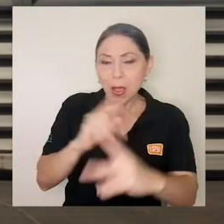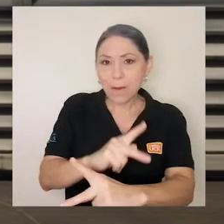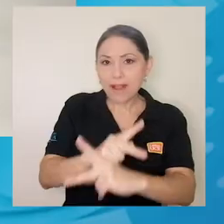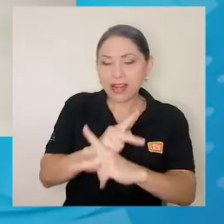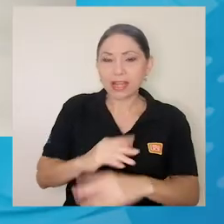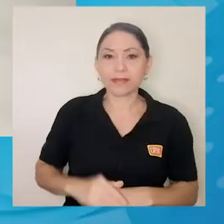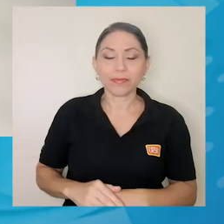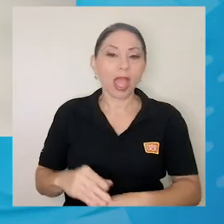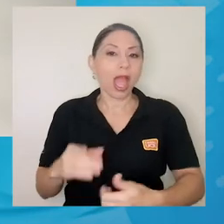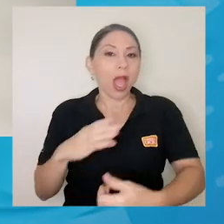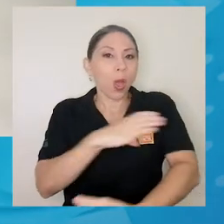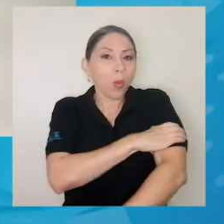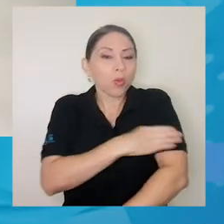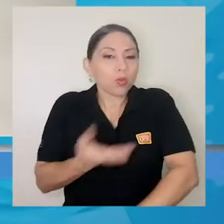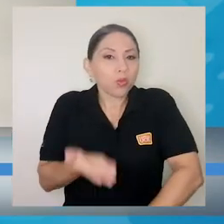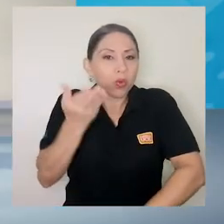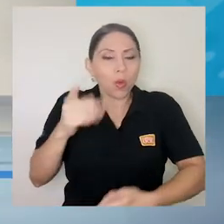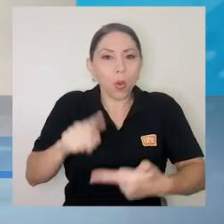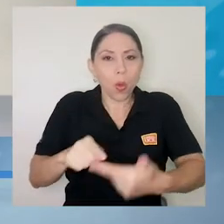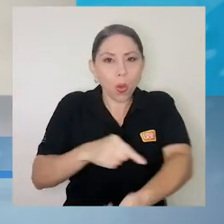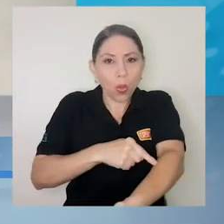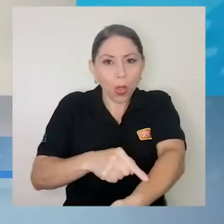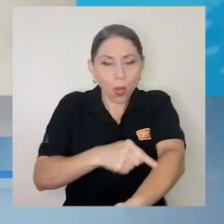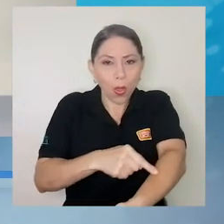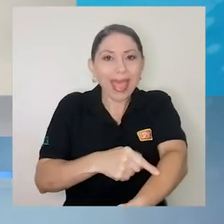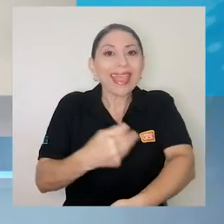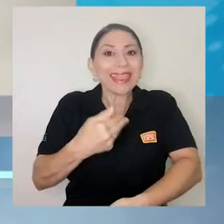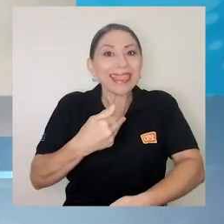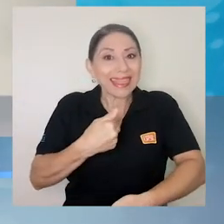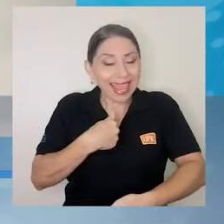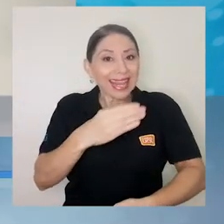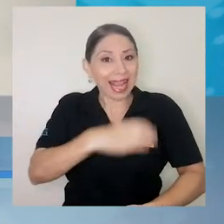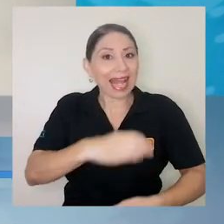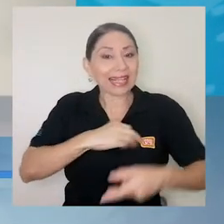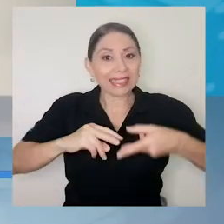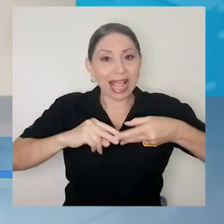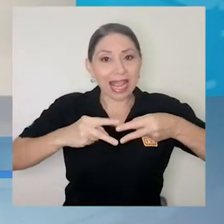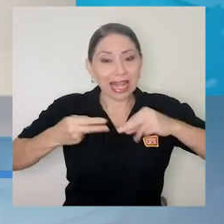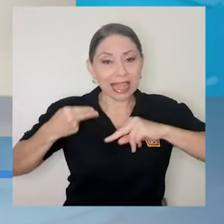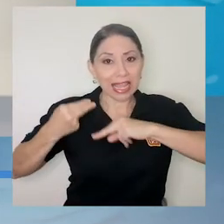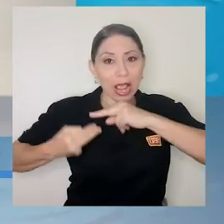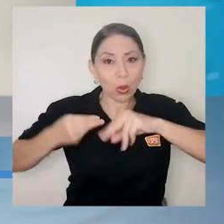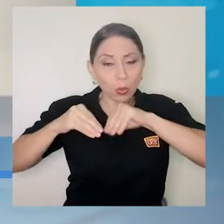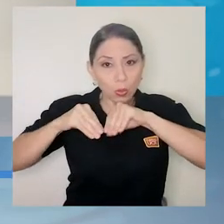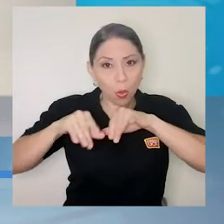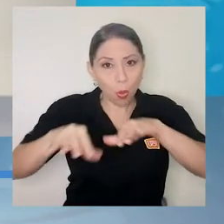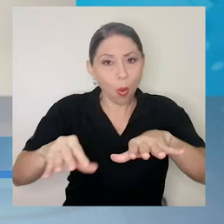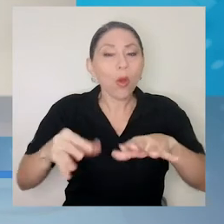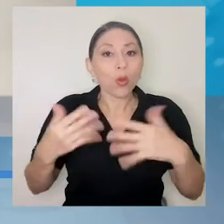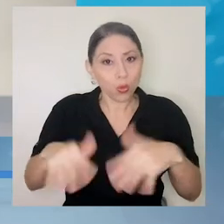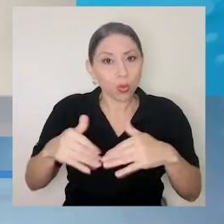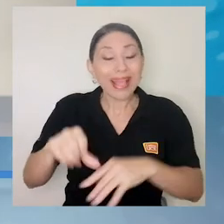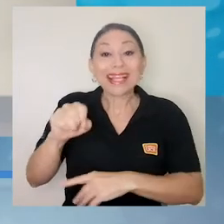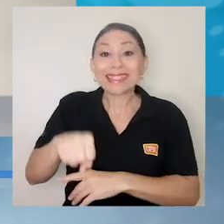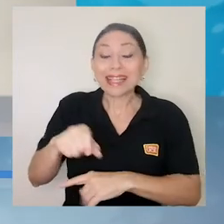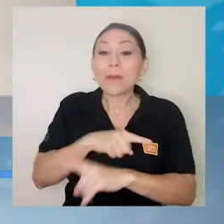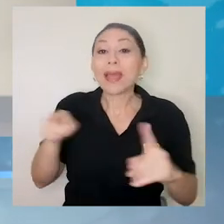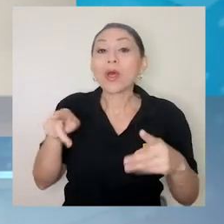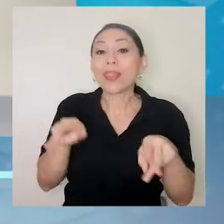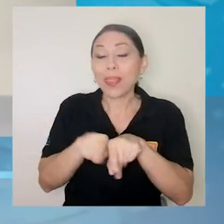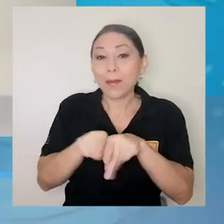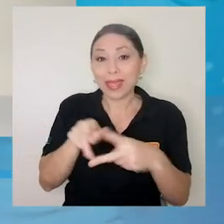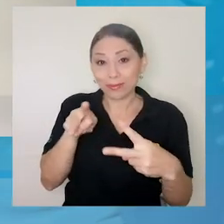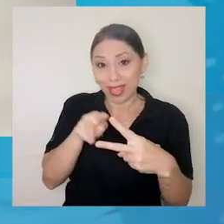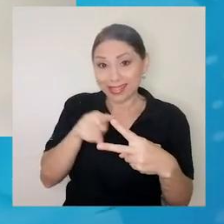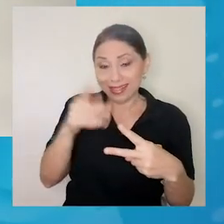hipertensión si bien es cierto que tiene un componente genético bastante importante se relacionan también con los estilos